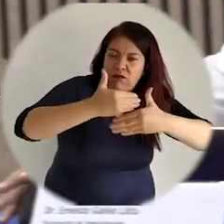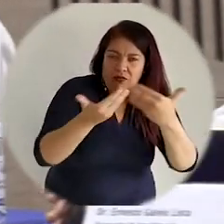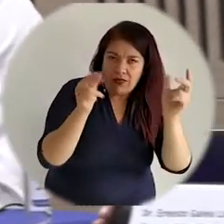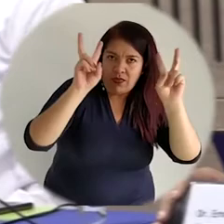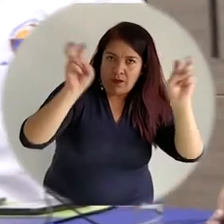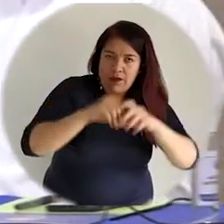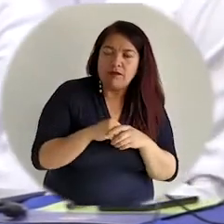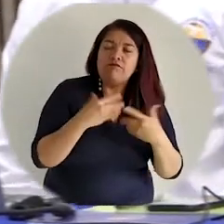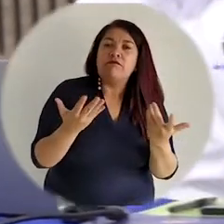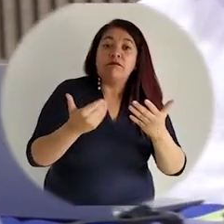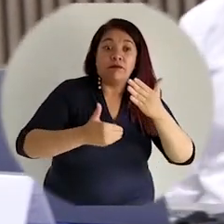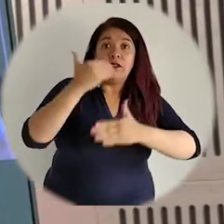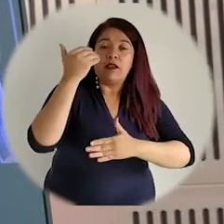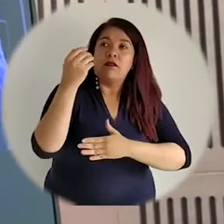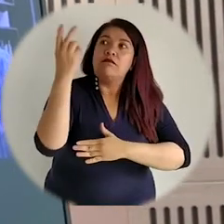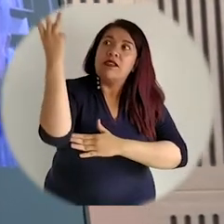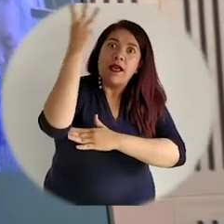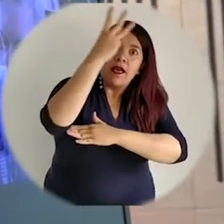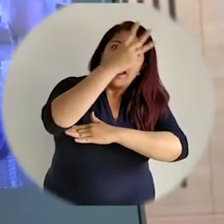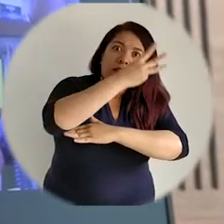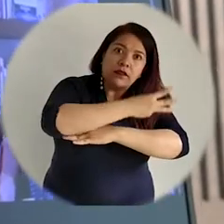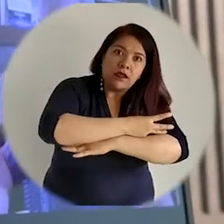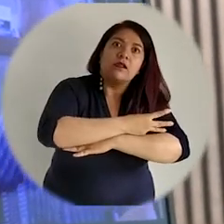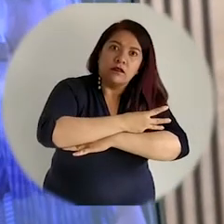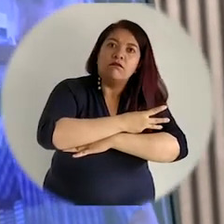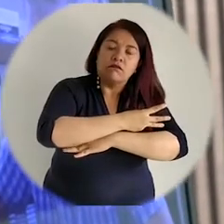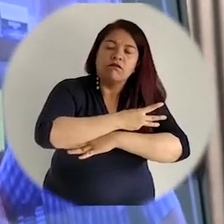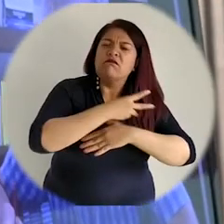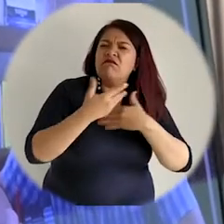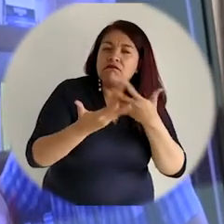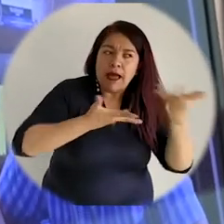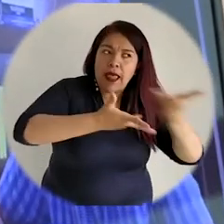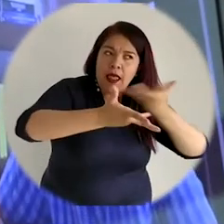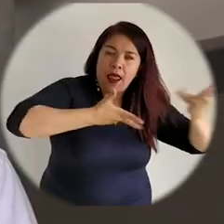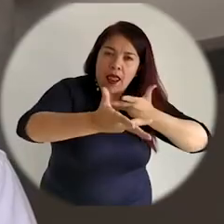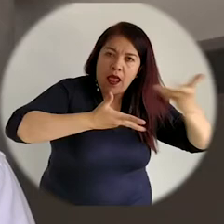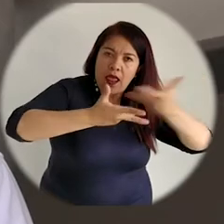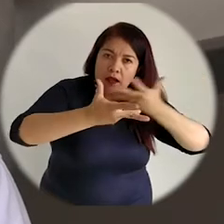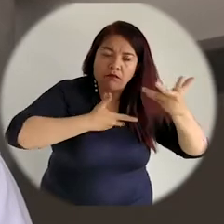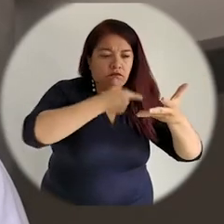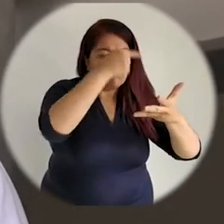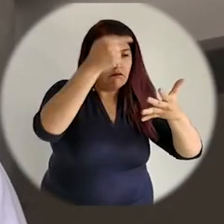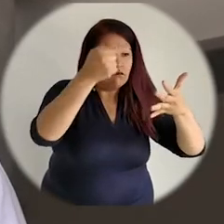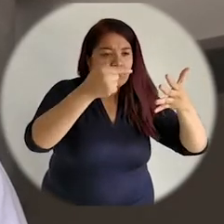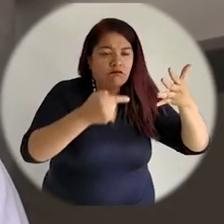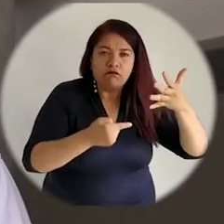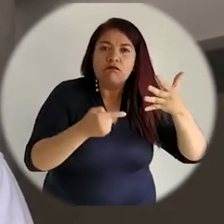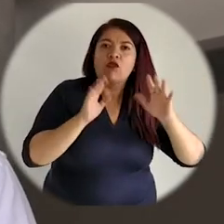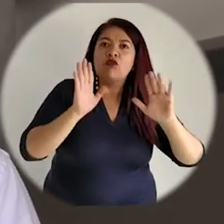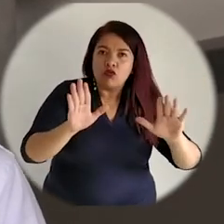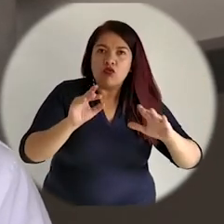desarrollando. Iniciamos la agenda de tres días en la cual vamos a compartir con los pares todas las